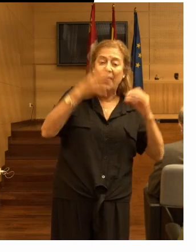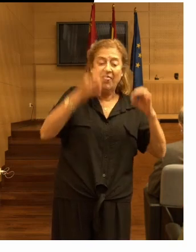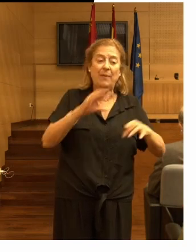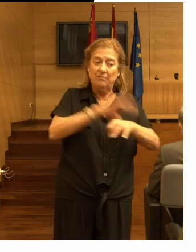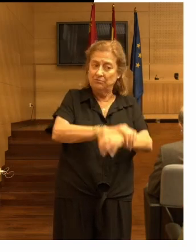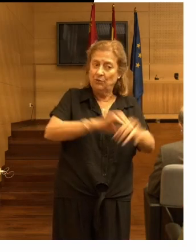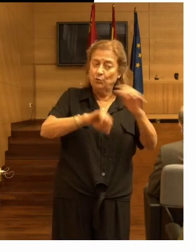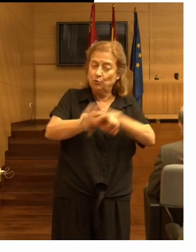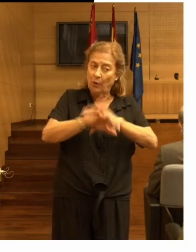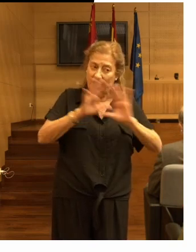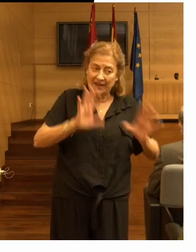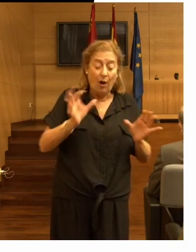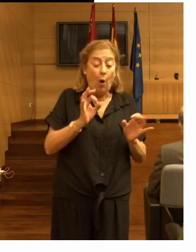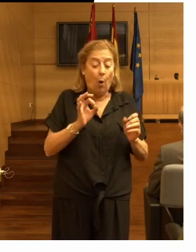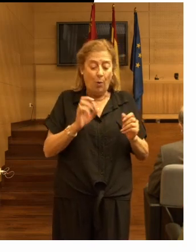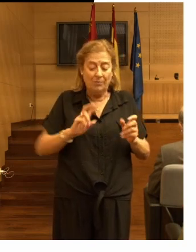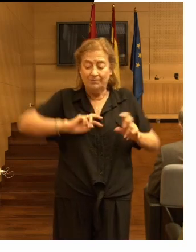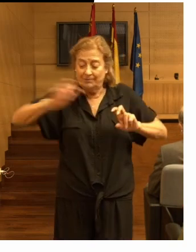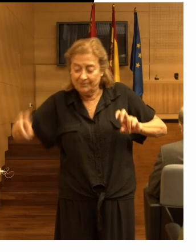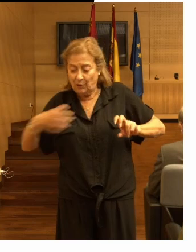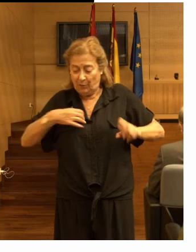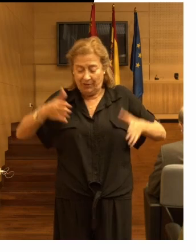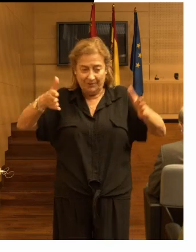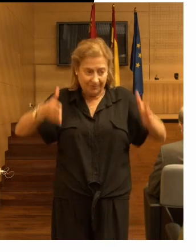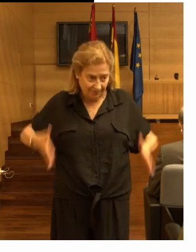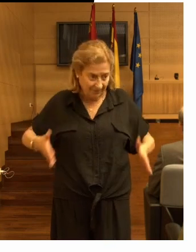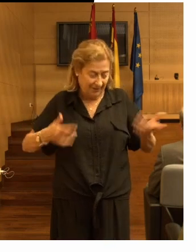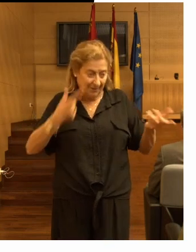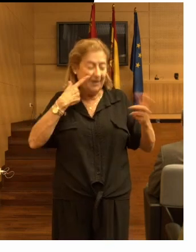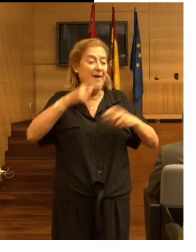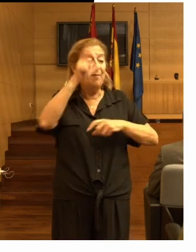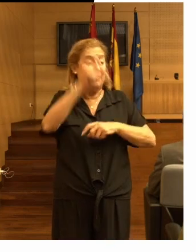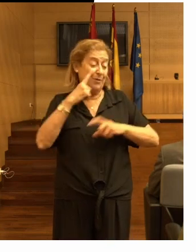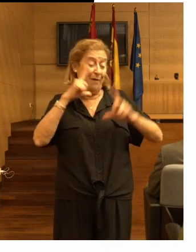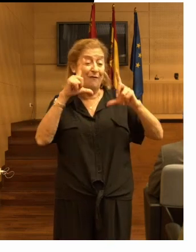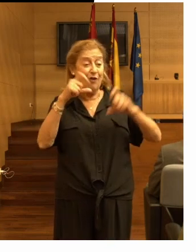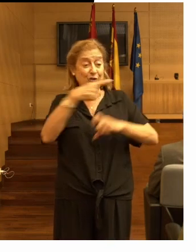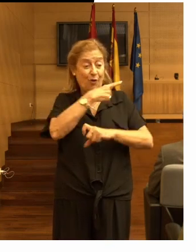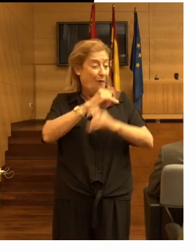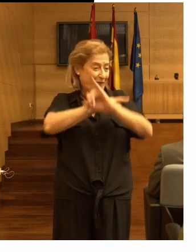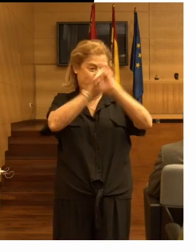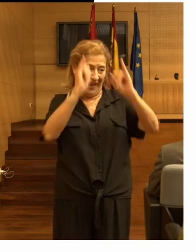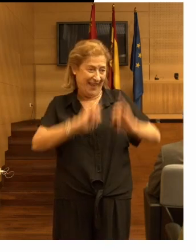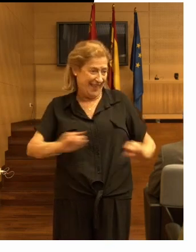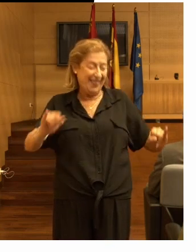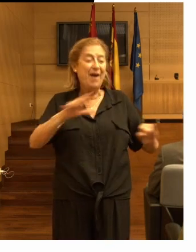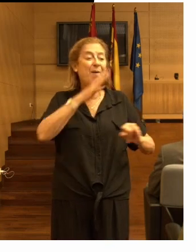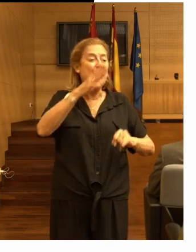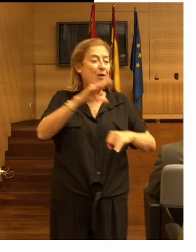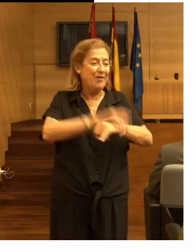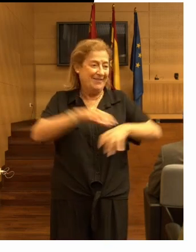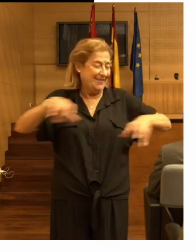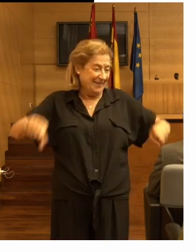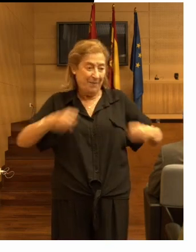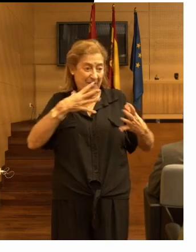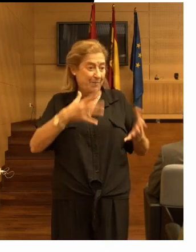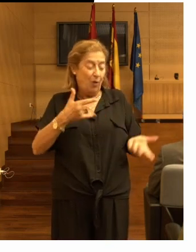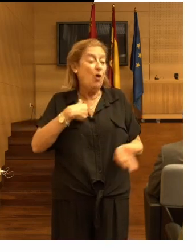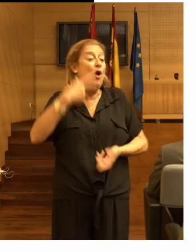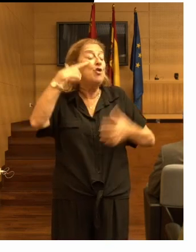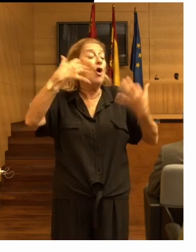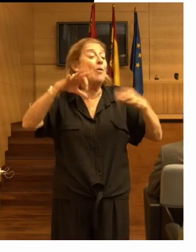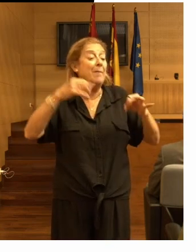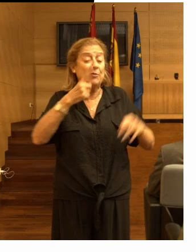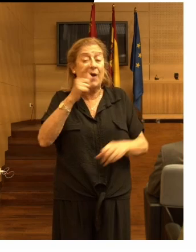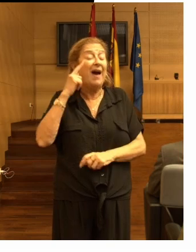o contenerlos esta persona que vemos en la foto la vemos muy feliz de estar contenida pero esto no es lo que vemos normalmente